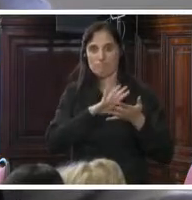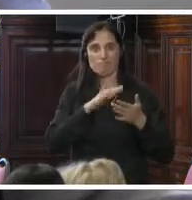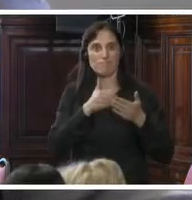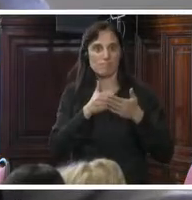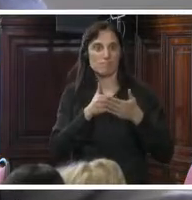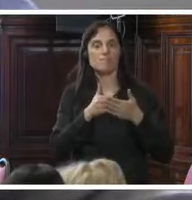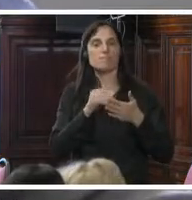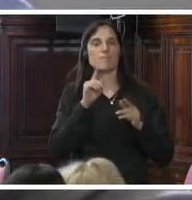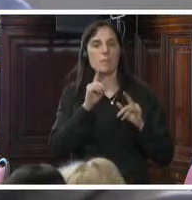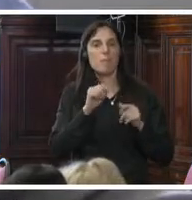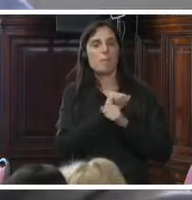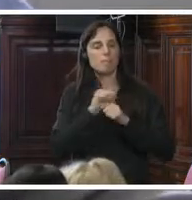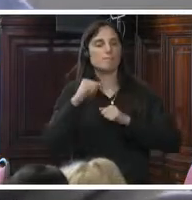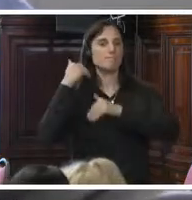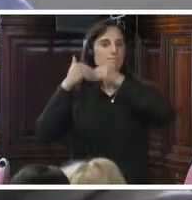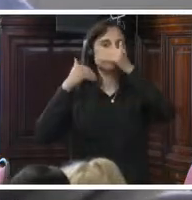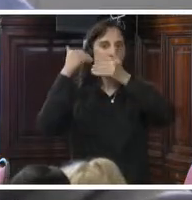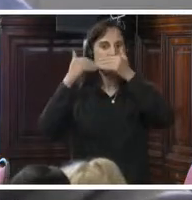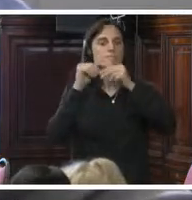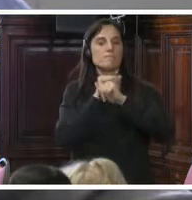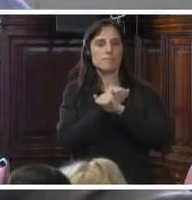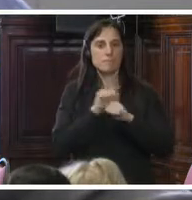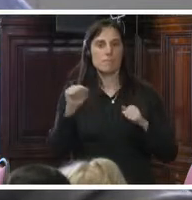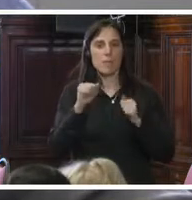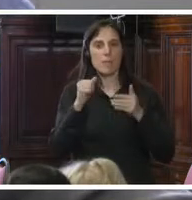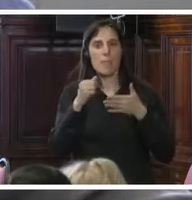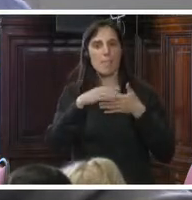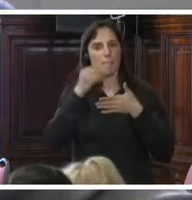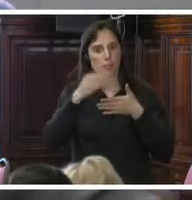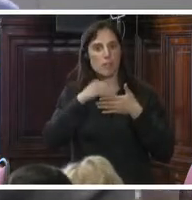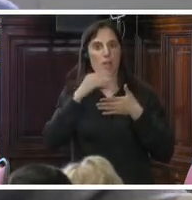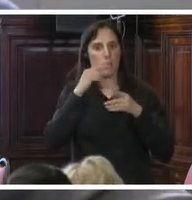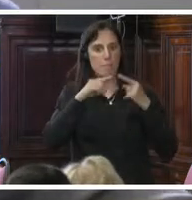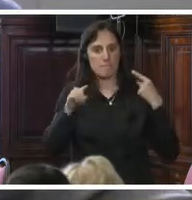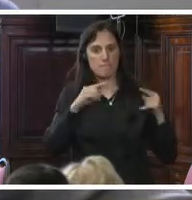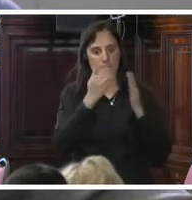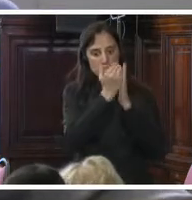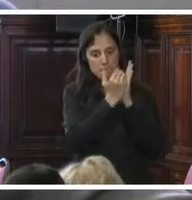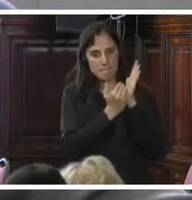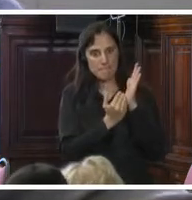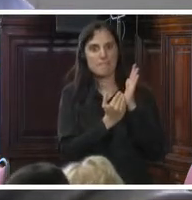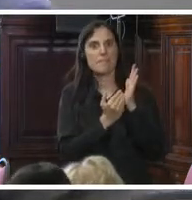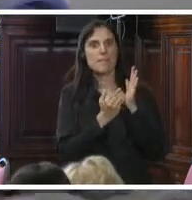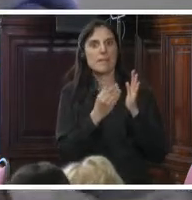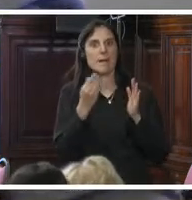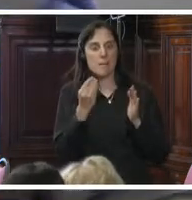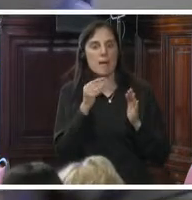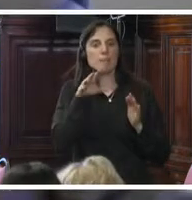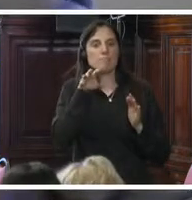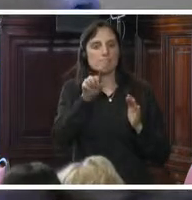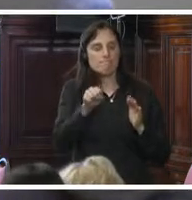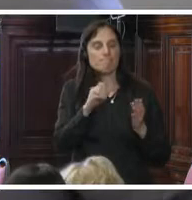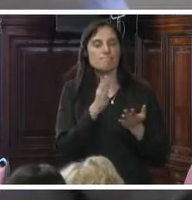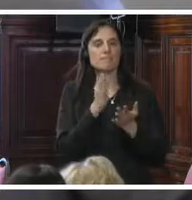progresar y avanzar con los programas de goce universal